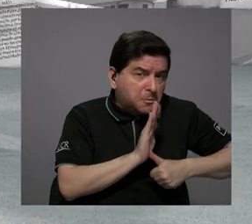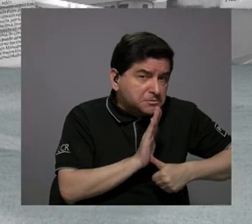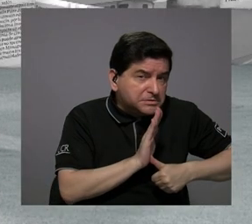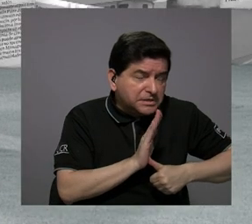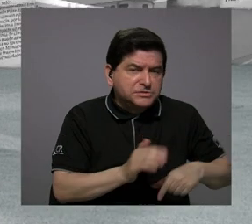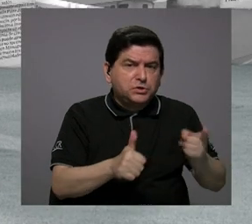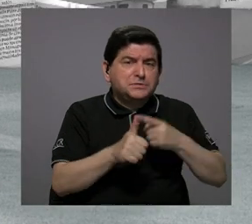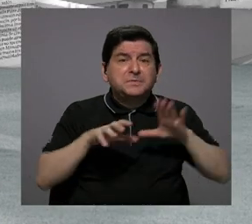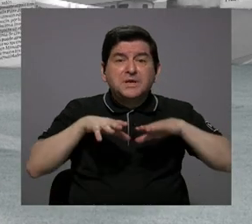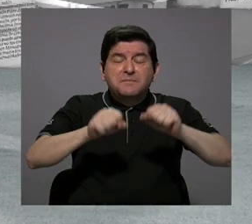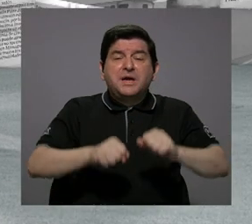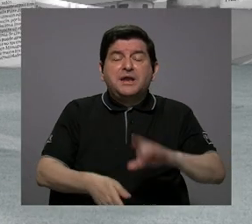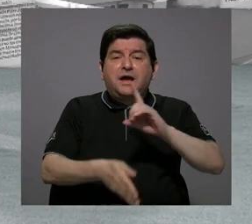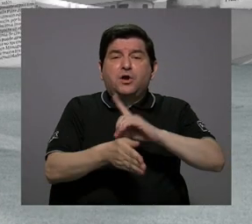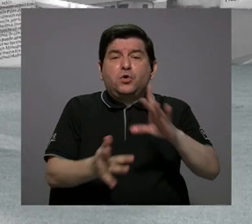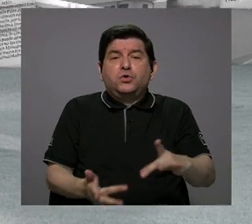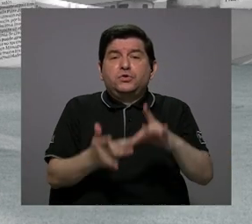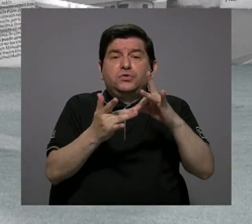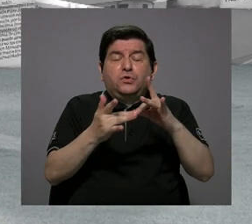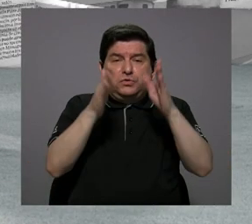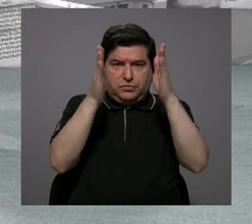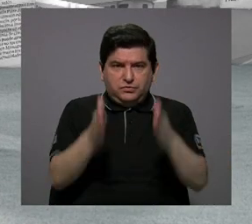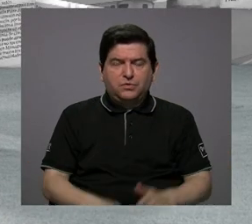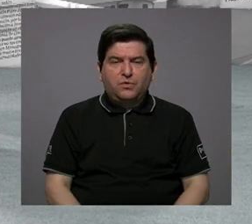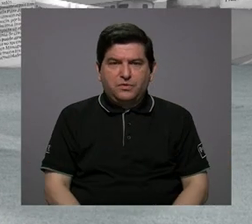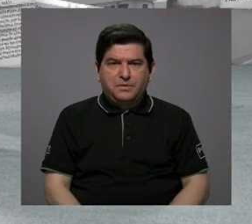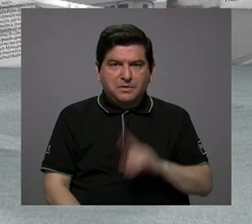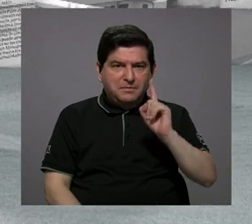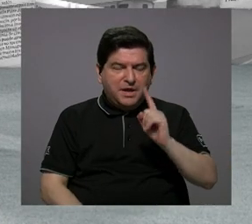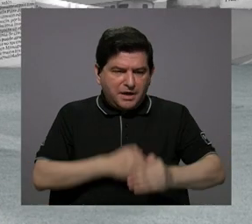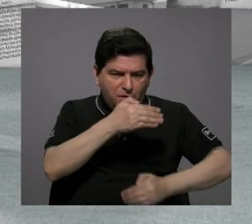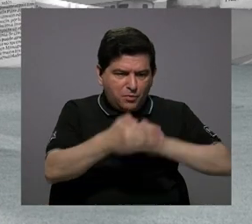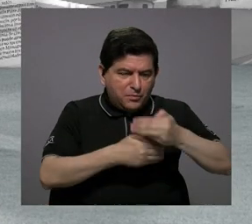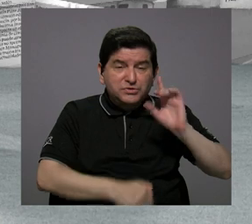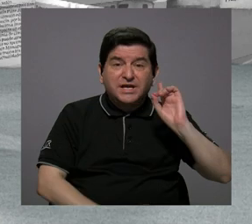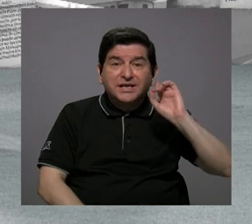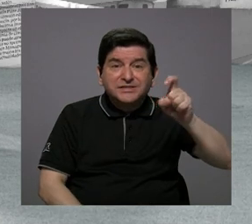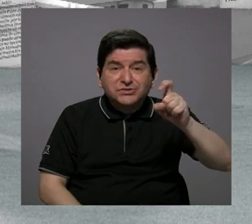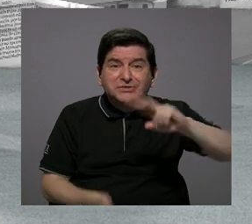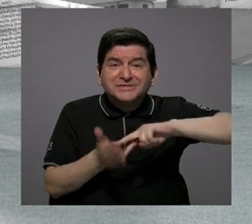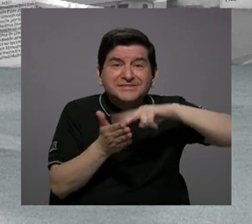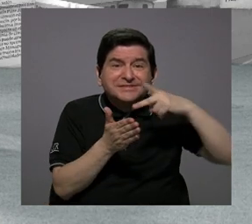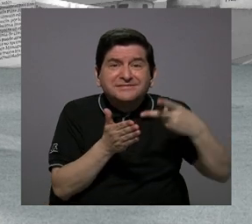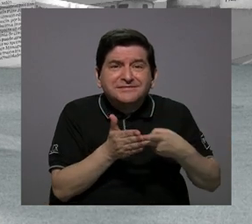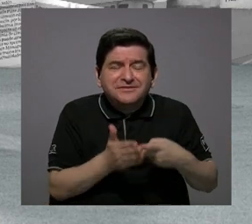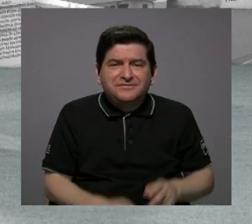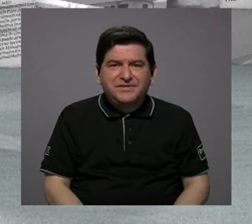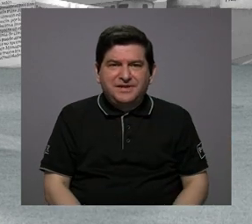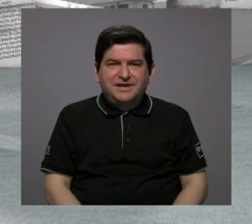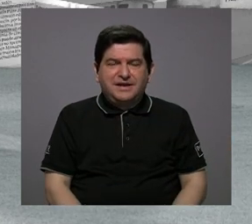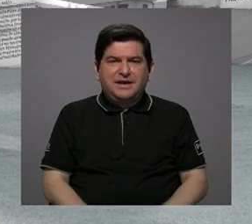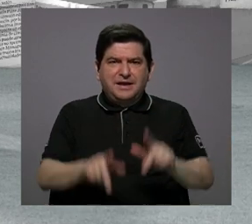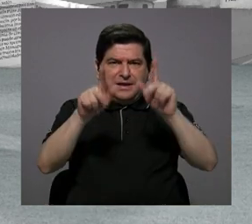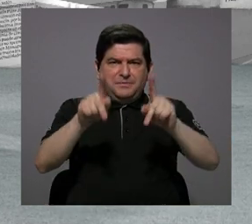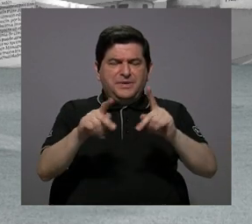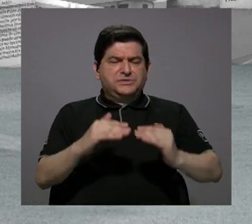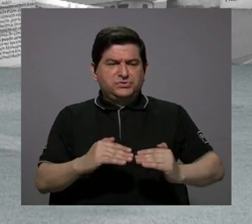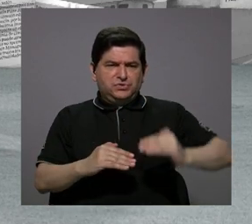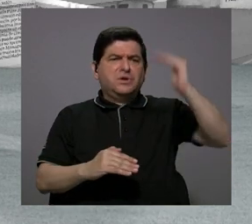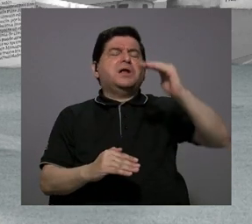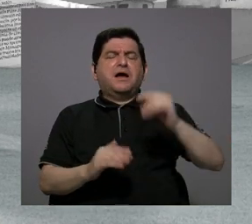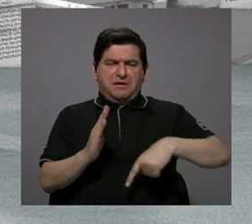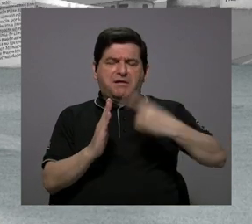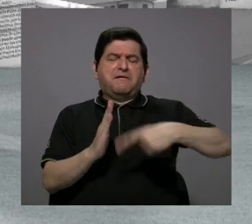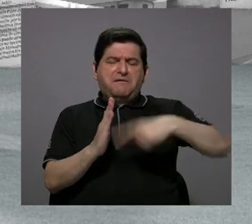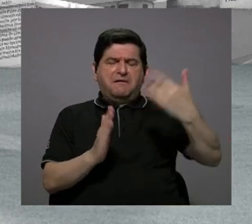una primera cita con un médico especialista o un procedimiento diagnóstico, estamos hablando de un personal altamente